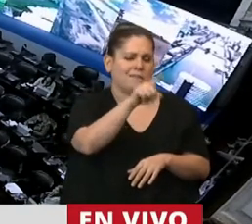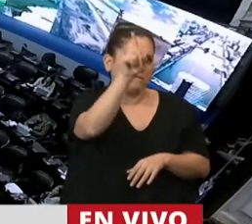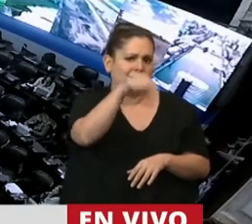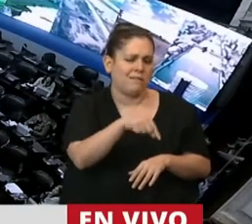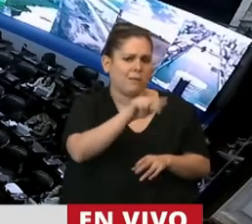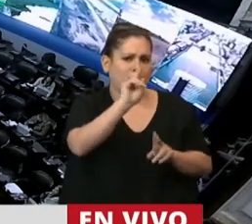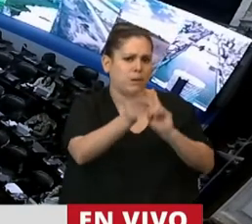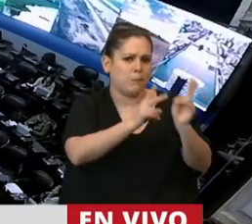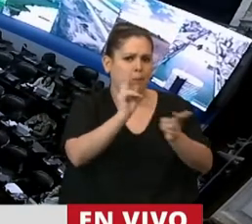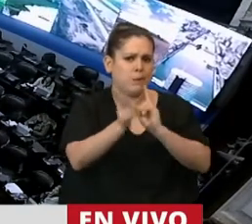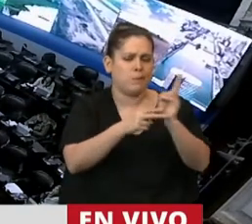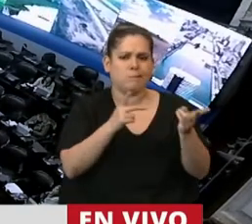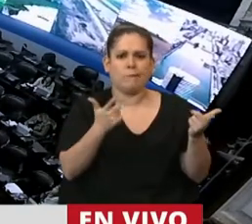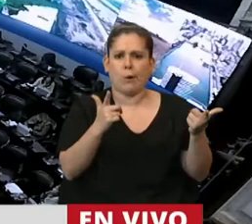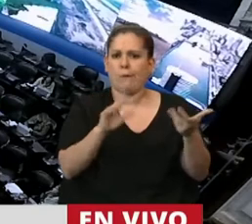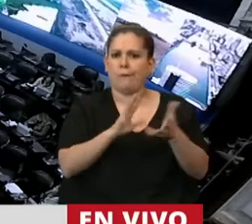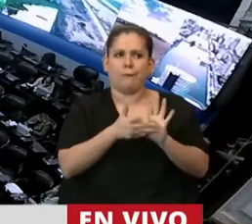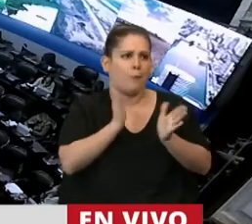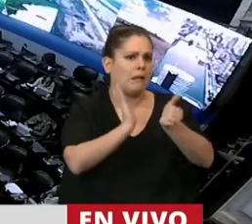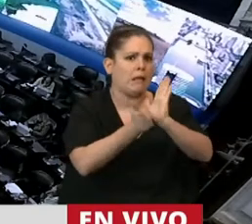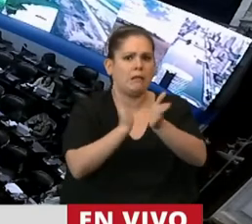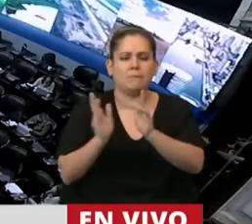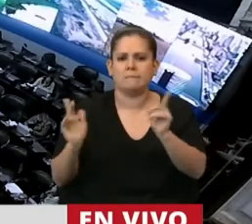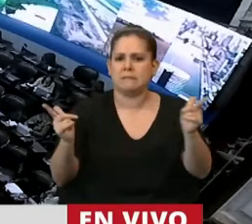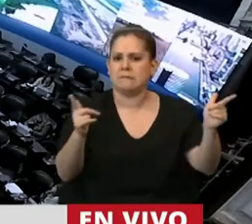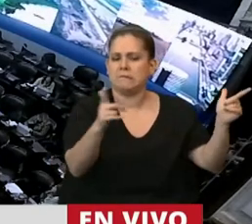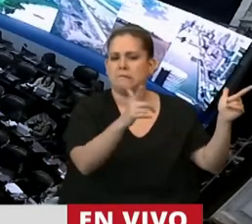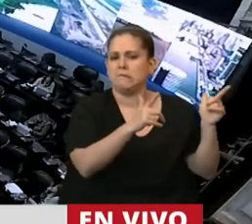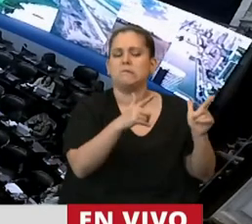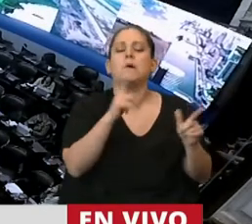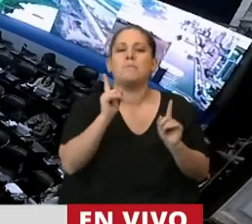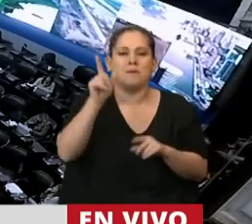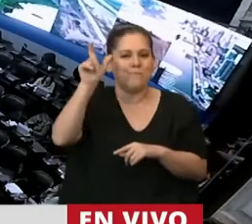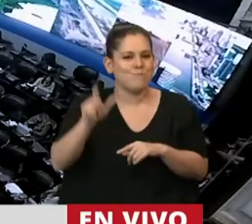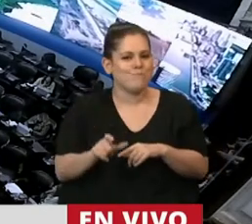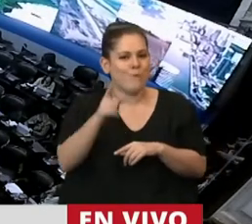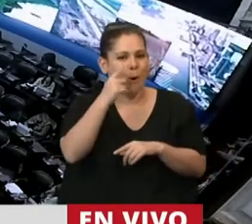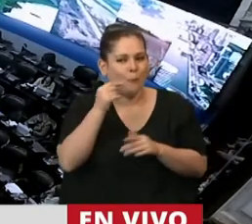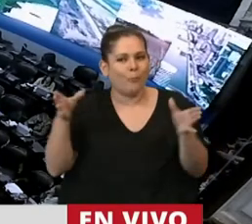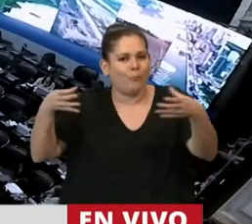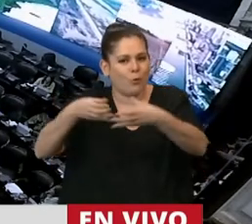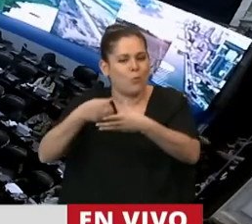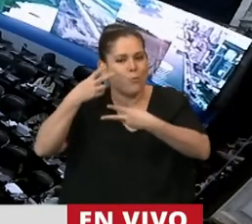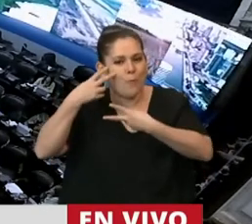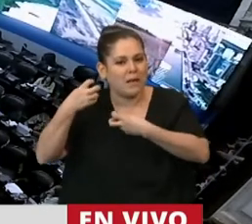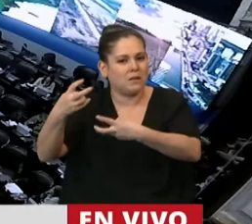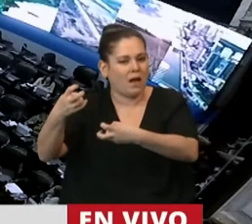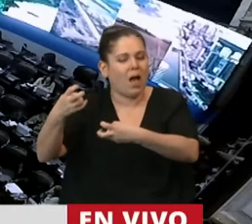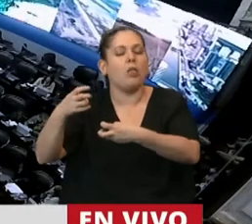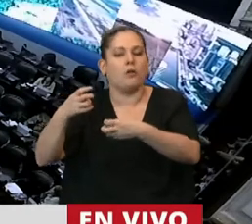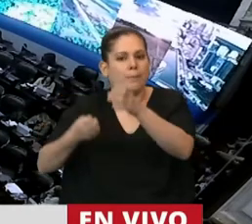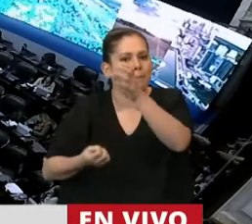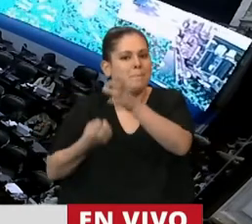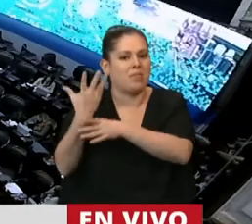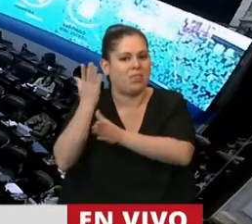y no había posibilidad de tratarlos. Y fue Julio Maestegui, junto con su equipo de investigadores, que desarrolló por